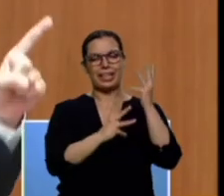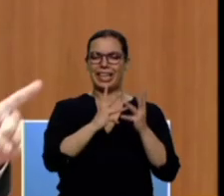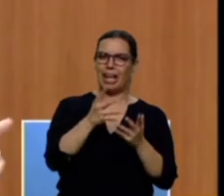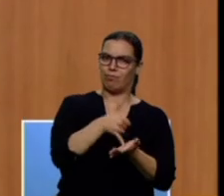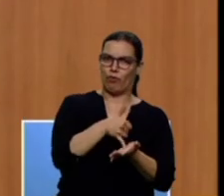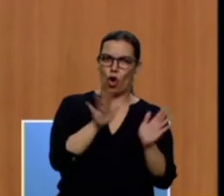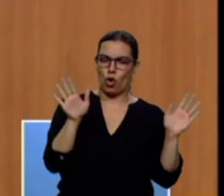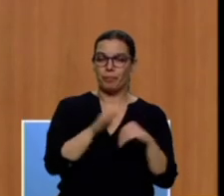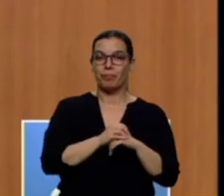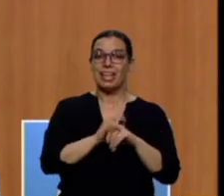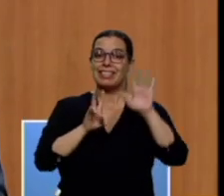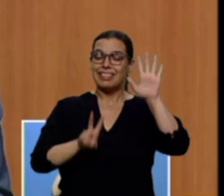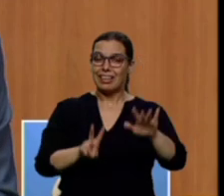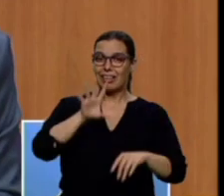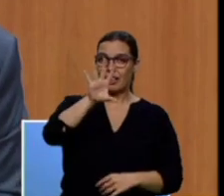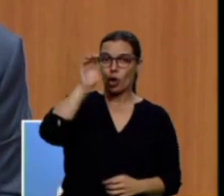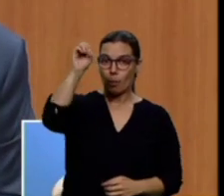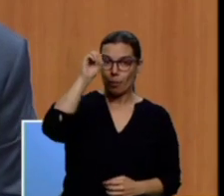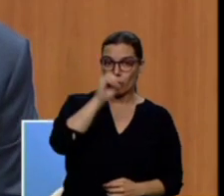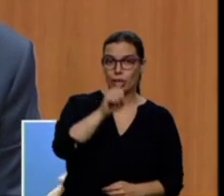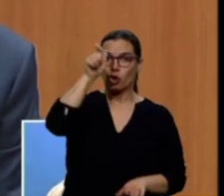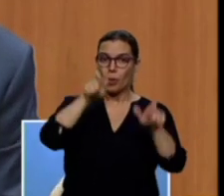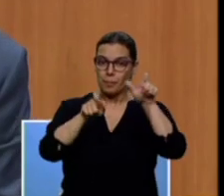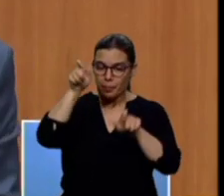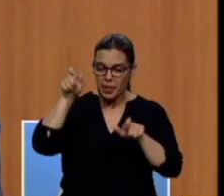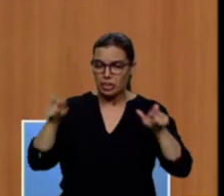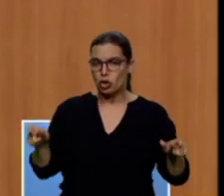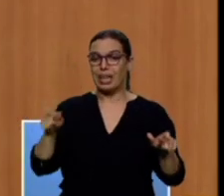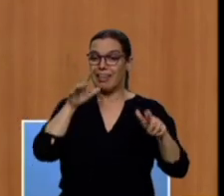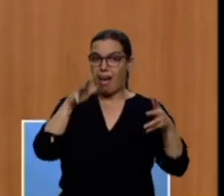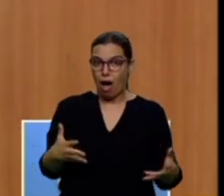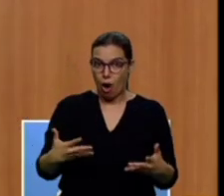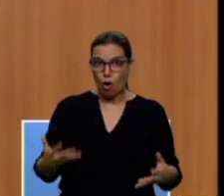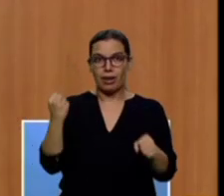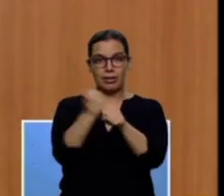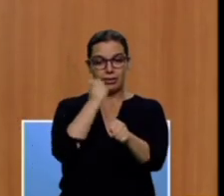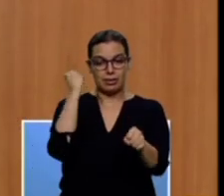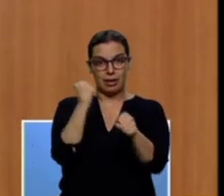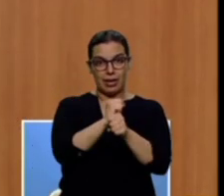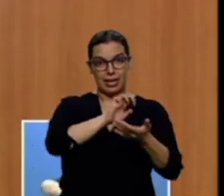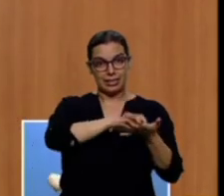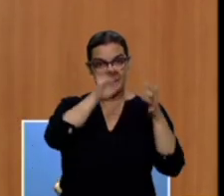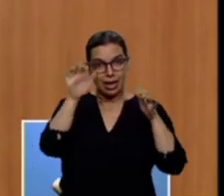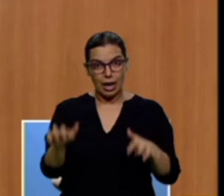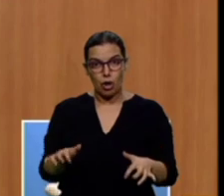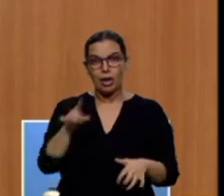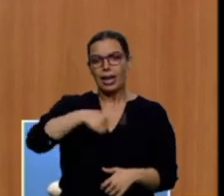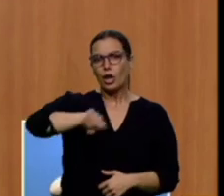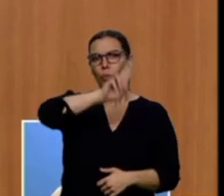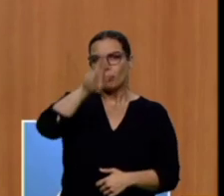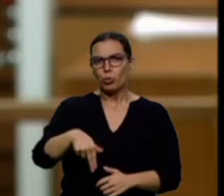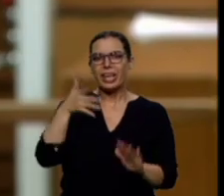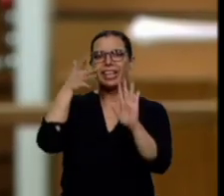75% de las personas que están trabajando en esta comunidad autónoma tienen un contrato